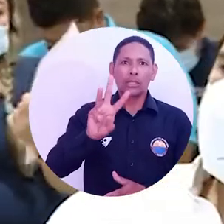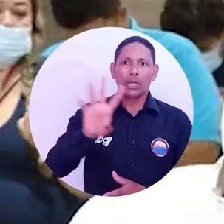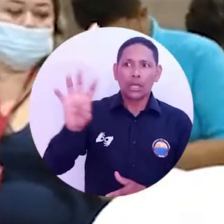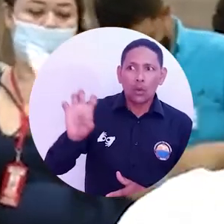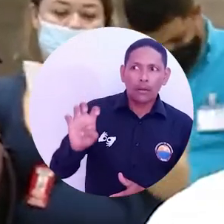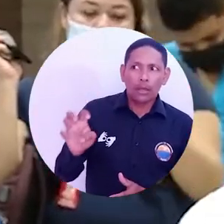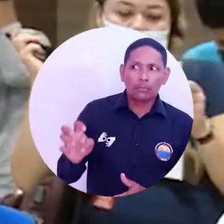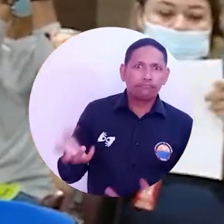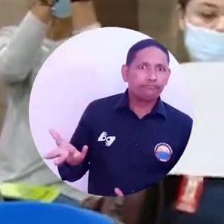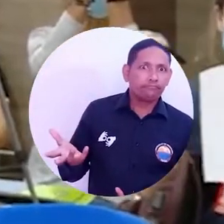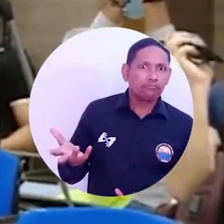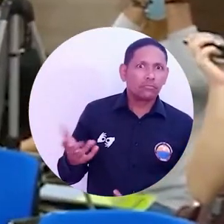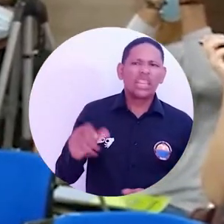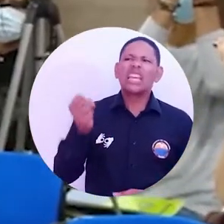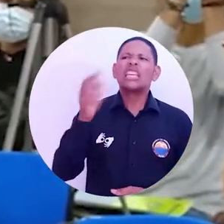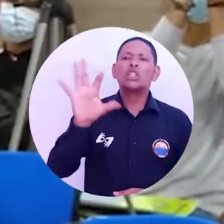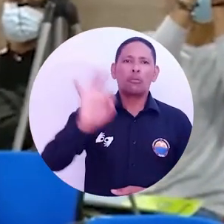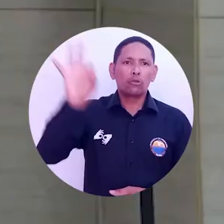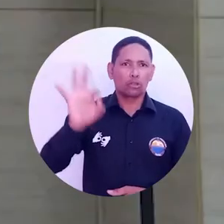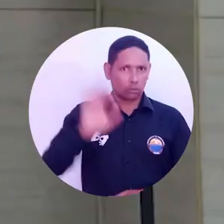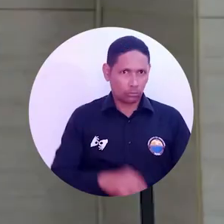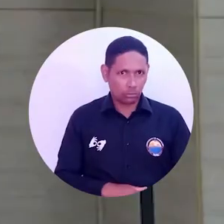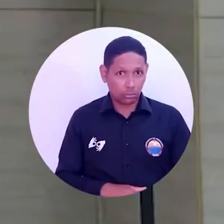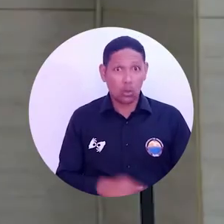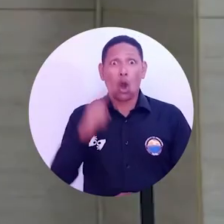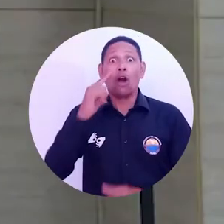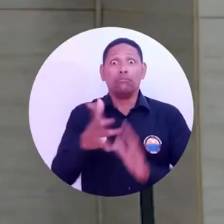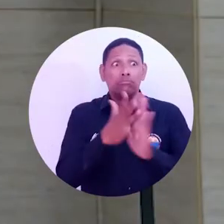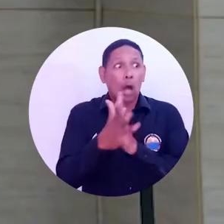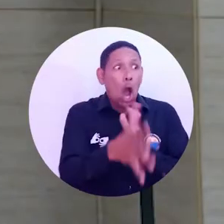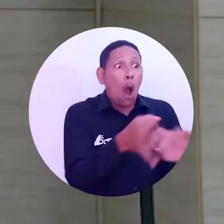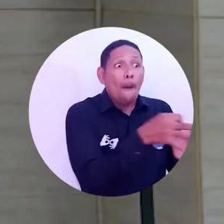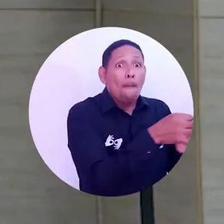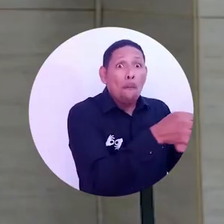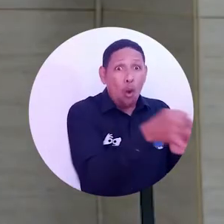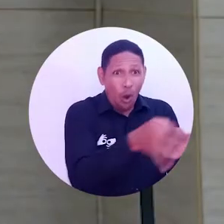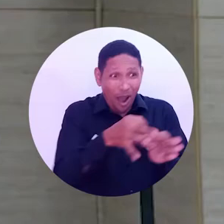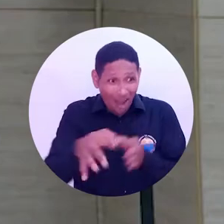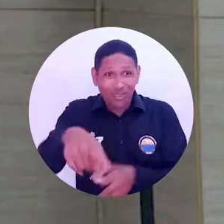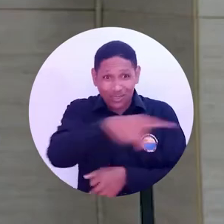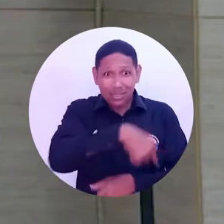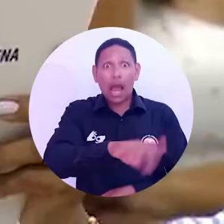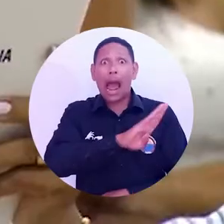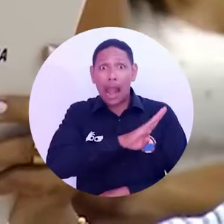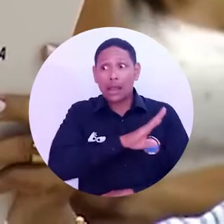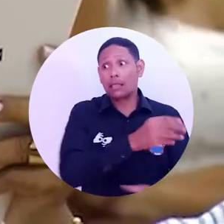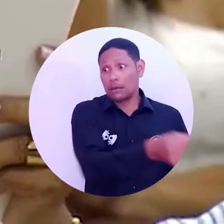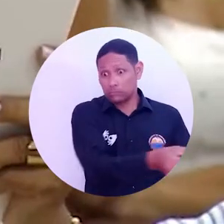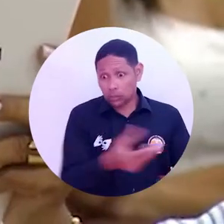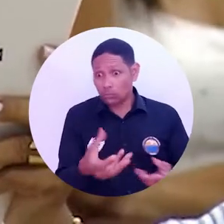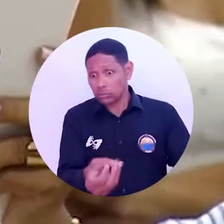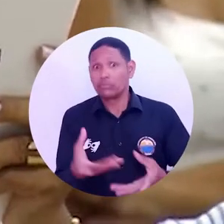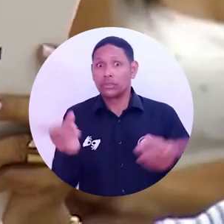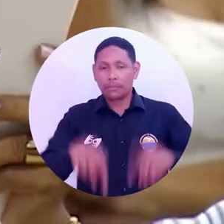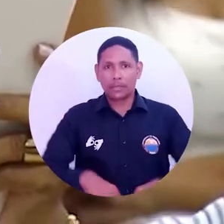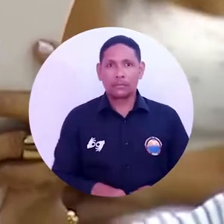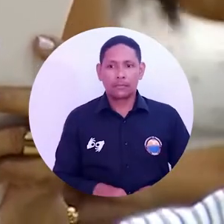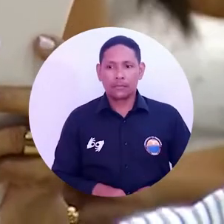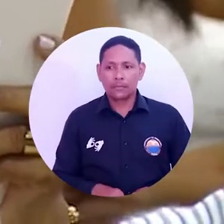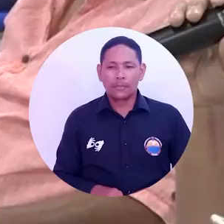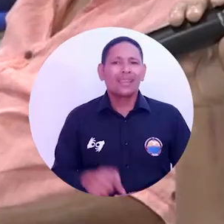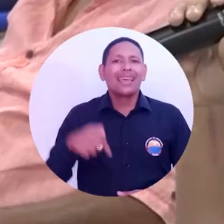que representa el 15%. Por primera vez, los municipios hicieron aporte. ¿Qué ha pasado para este